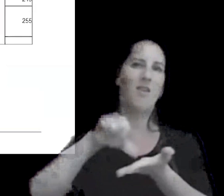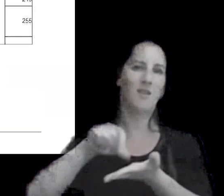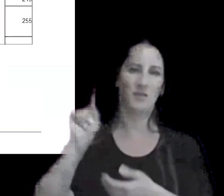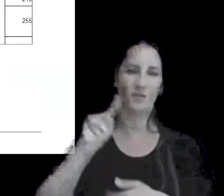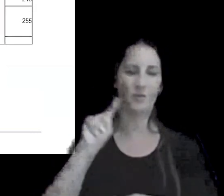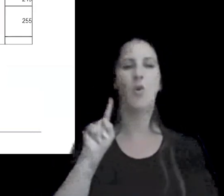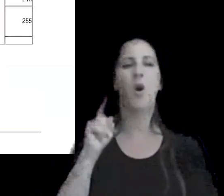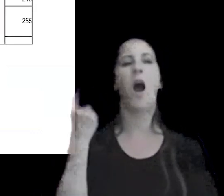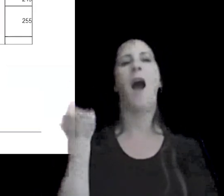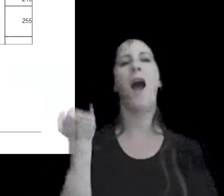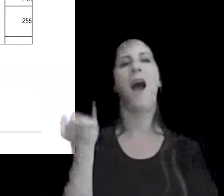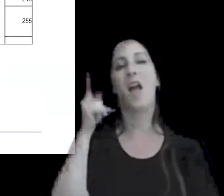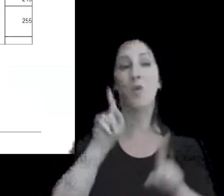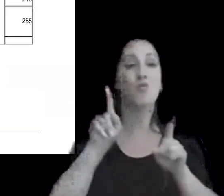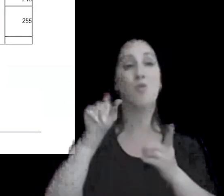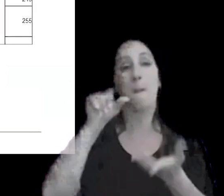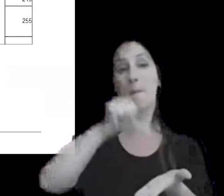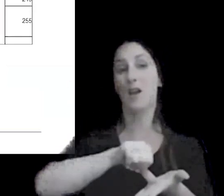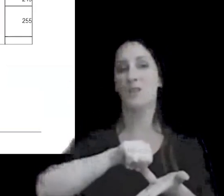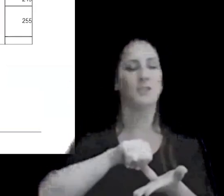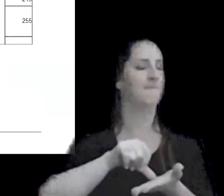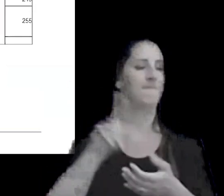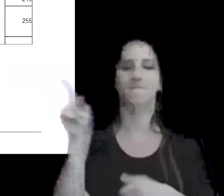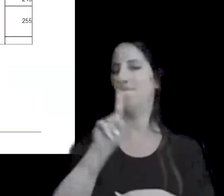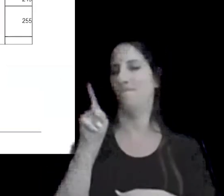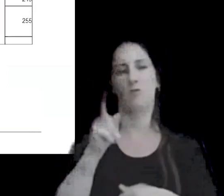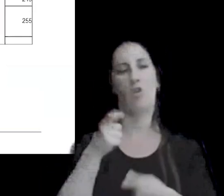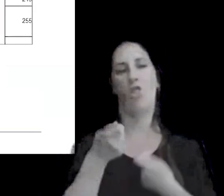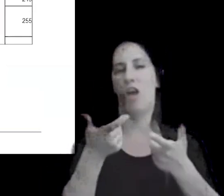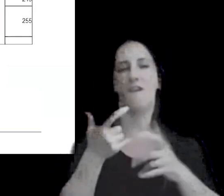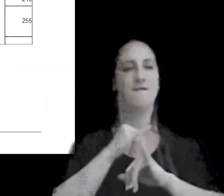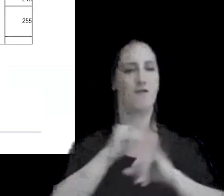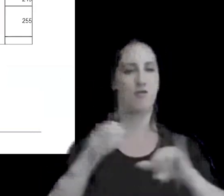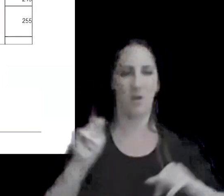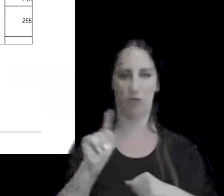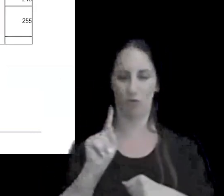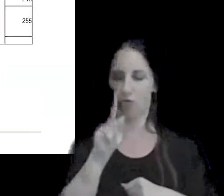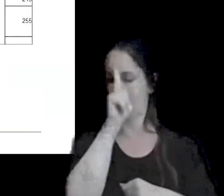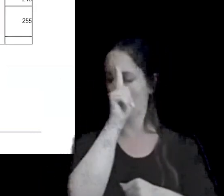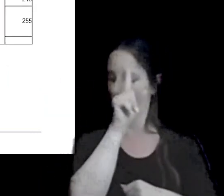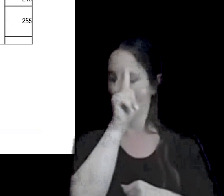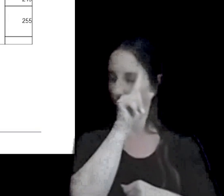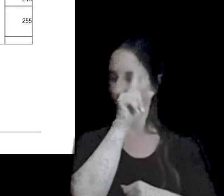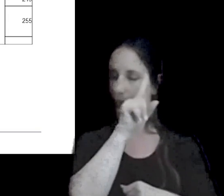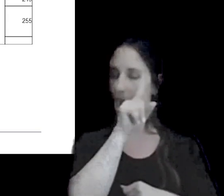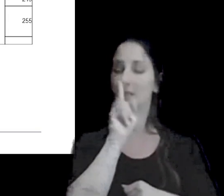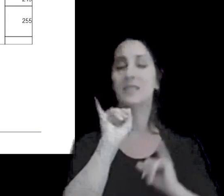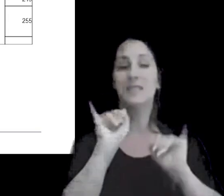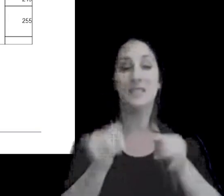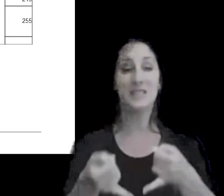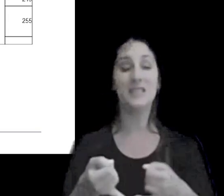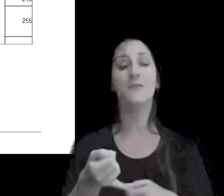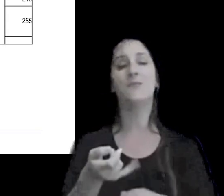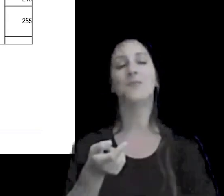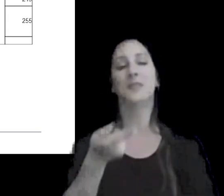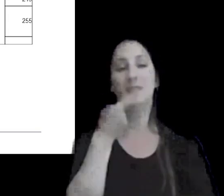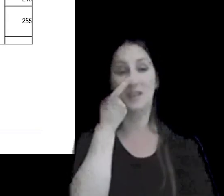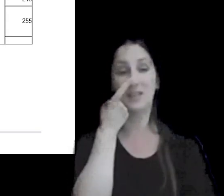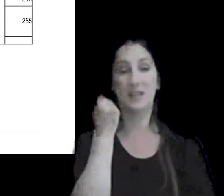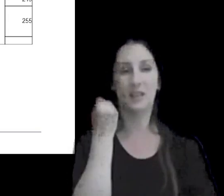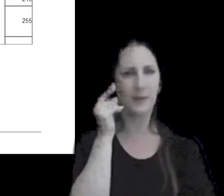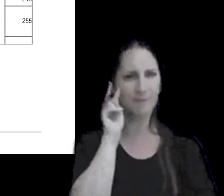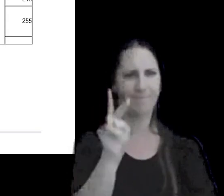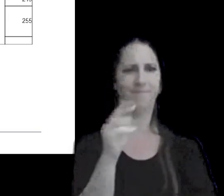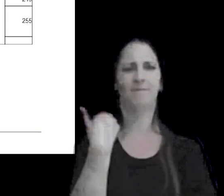evidentemente no han brindado información lo que es interesante es observar que Argentina